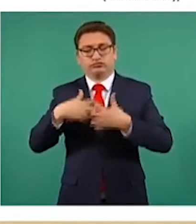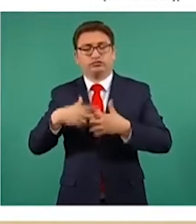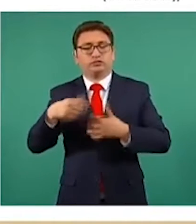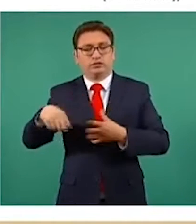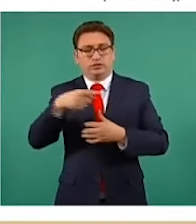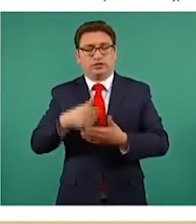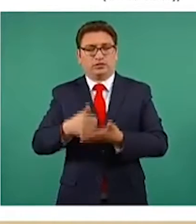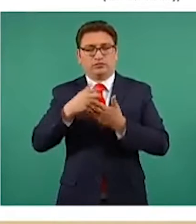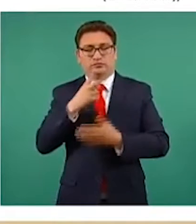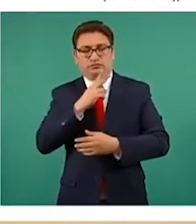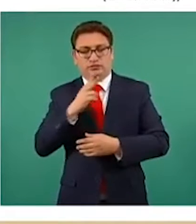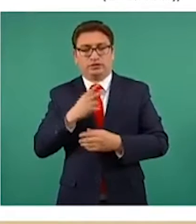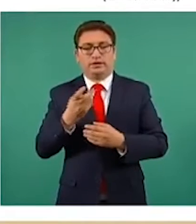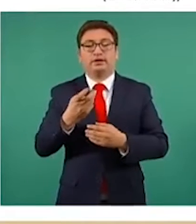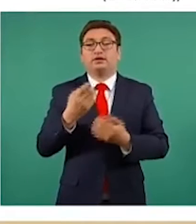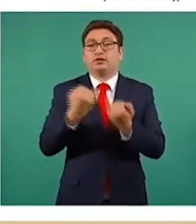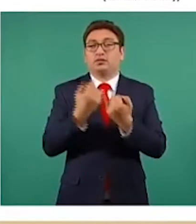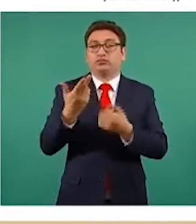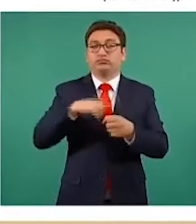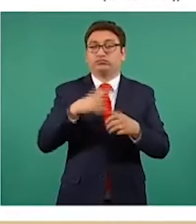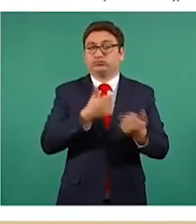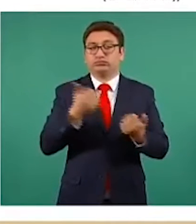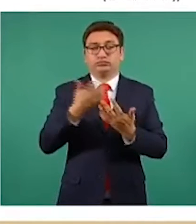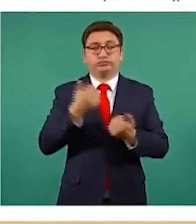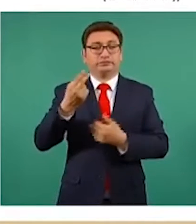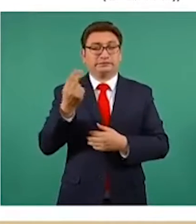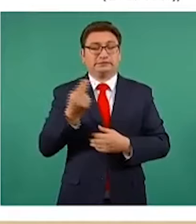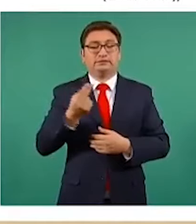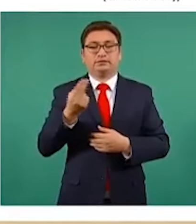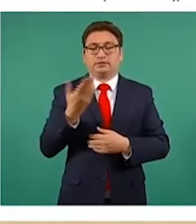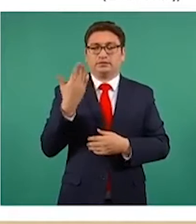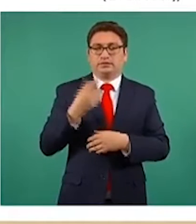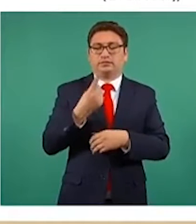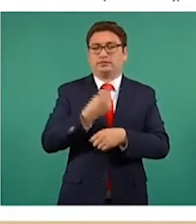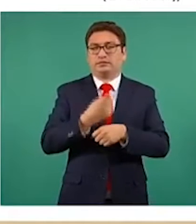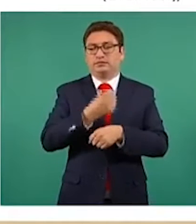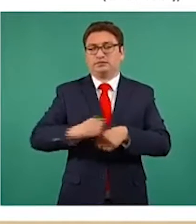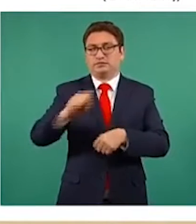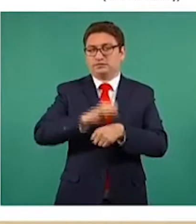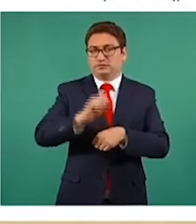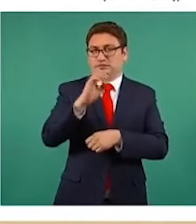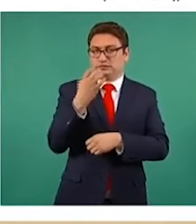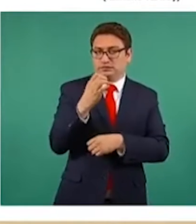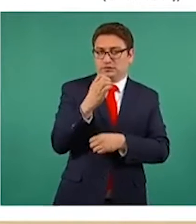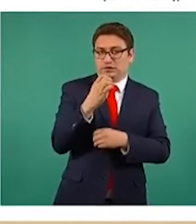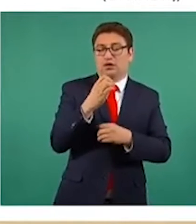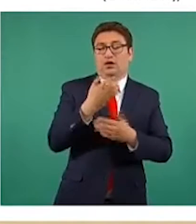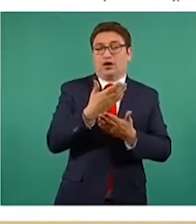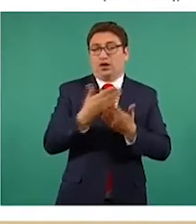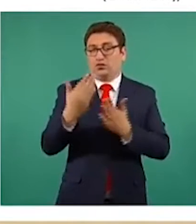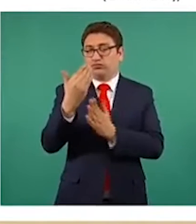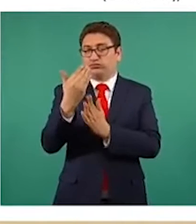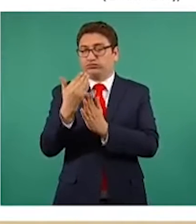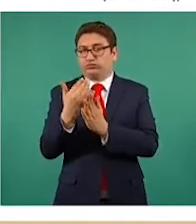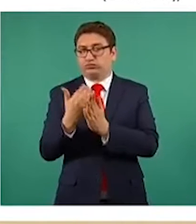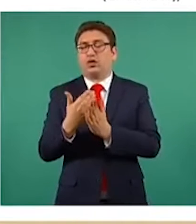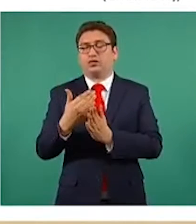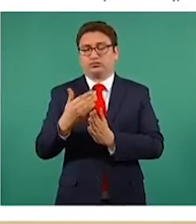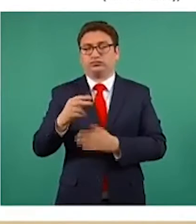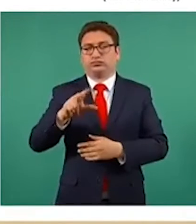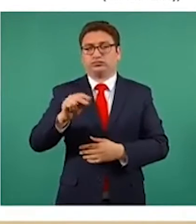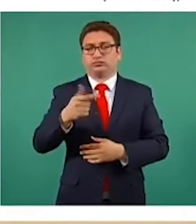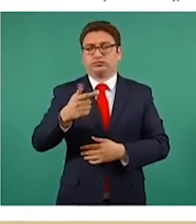hospitalaria o de necesidad de hospitalización en la primera semana de enero, se ha reducido 87 por ciento.